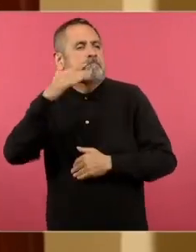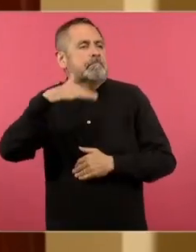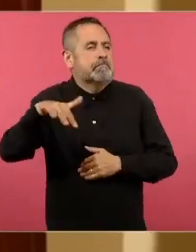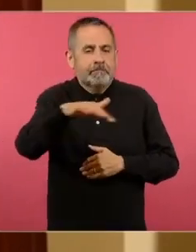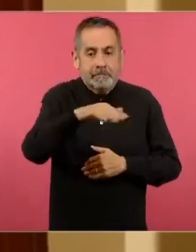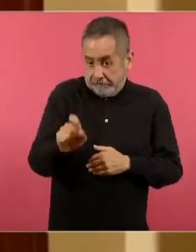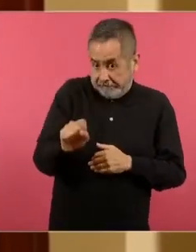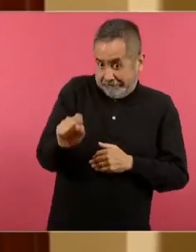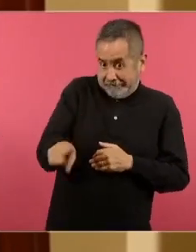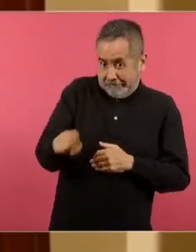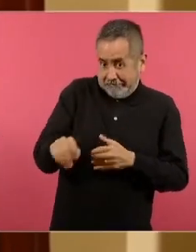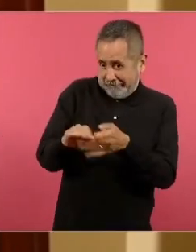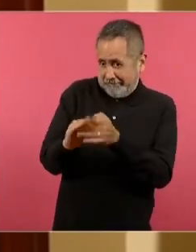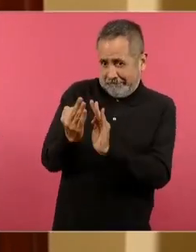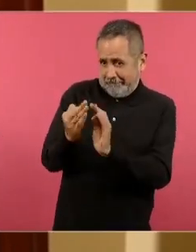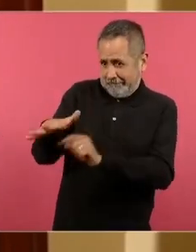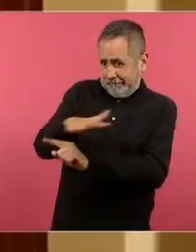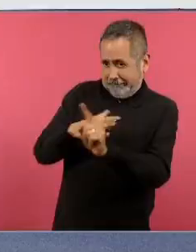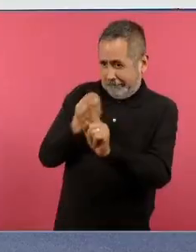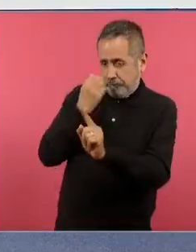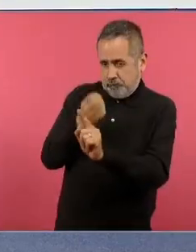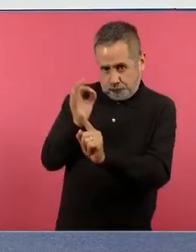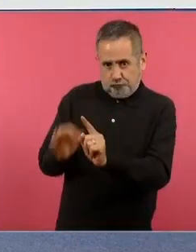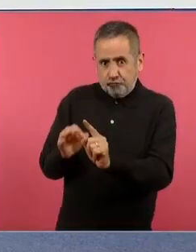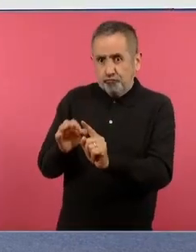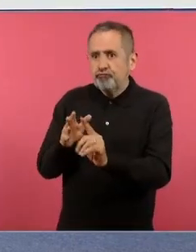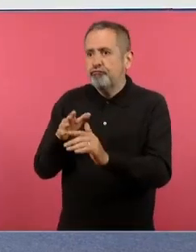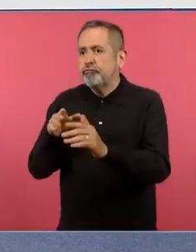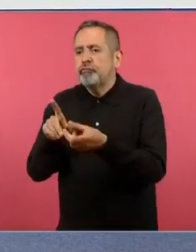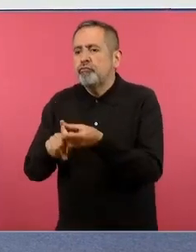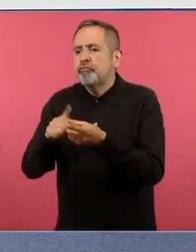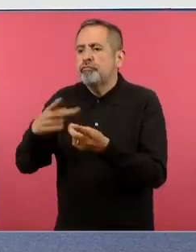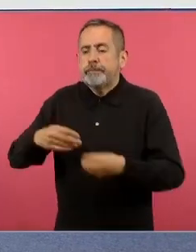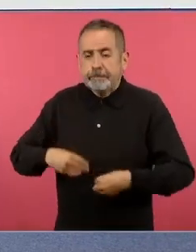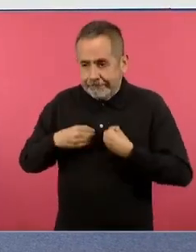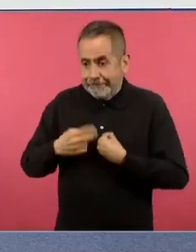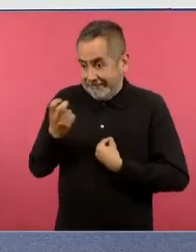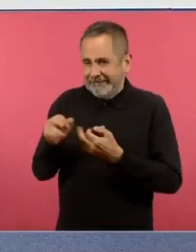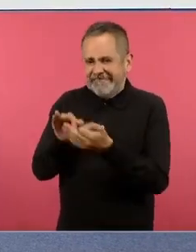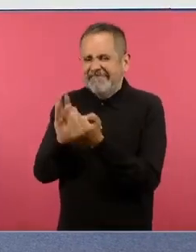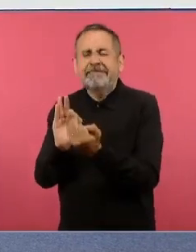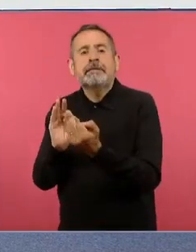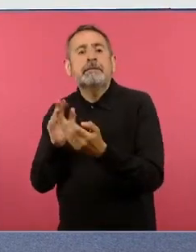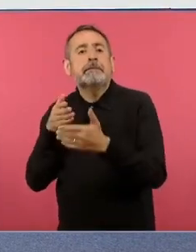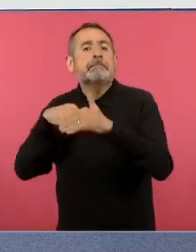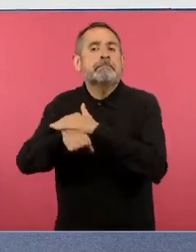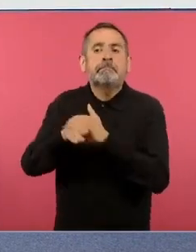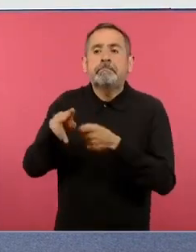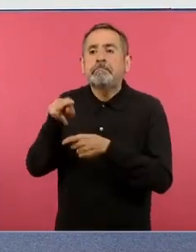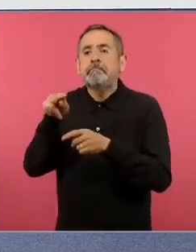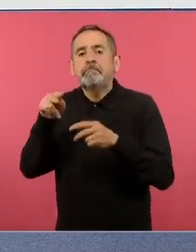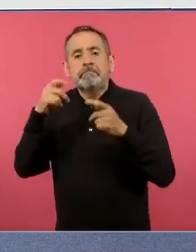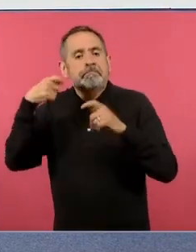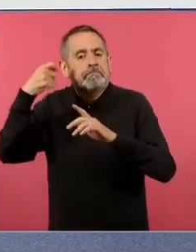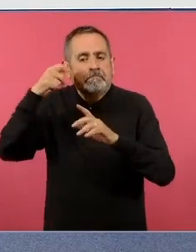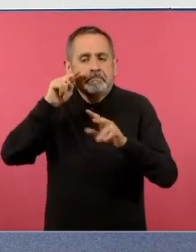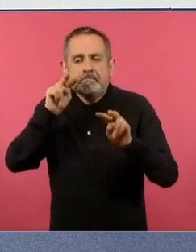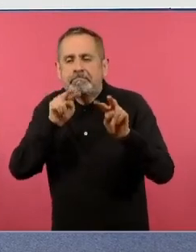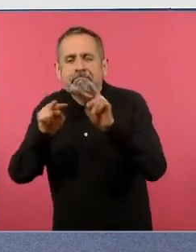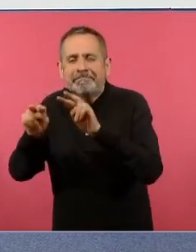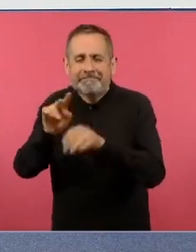o en el entorno inmediato de nuestras y nuestros estudiantes. En este sentido van a realizar un